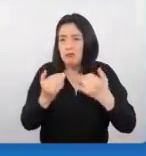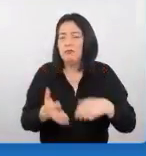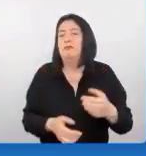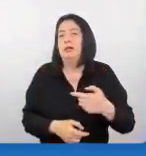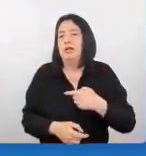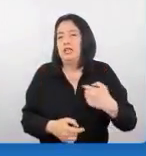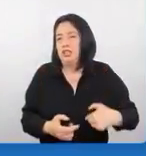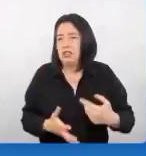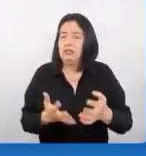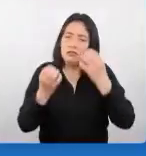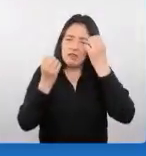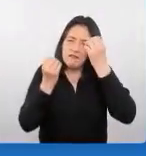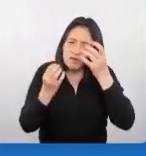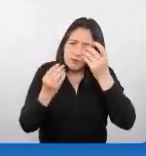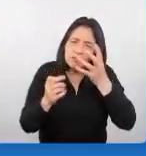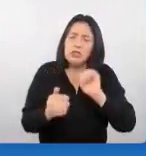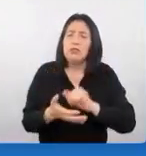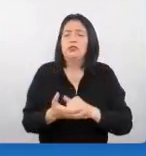calidad